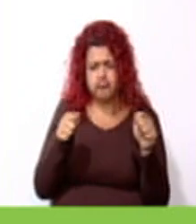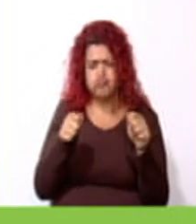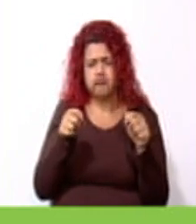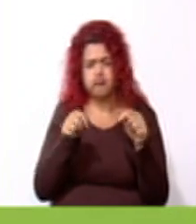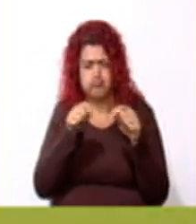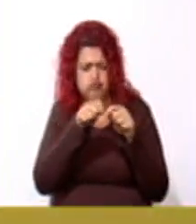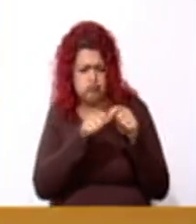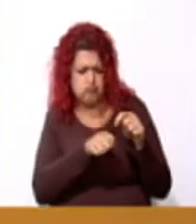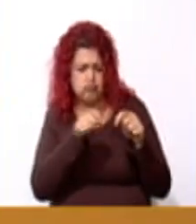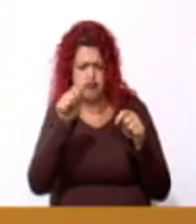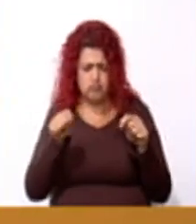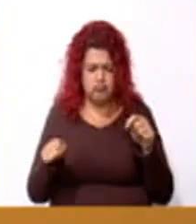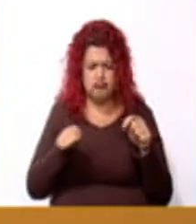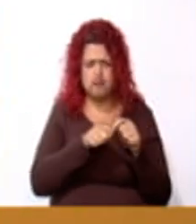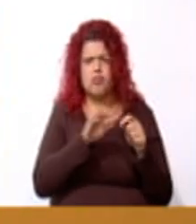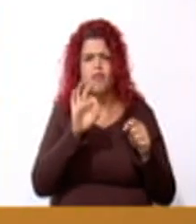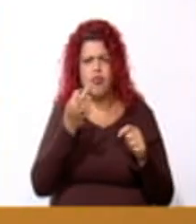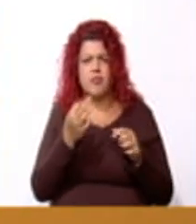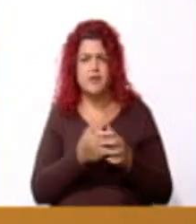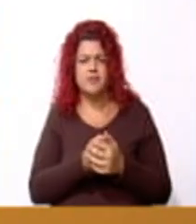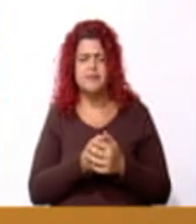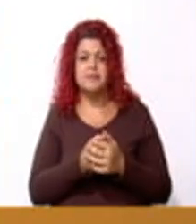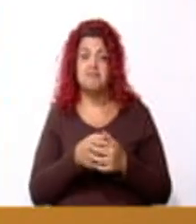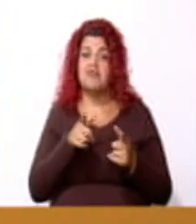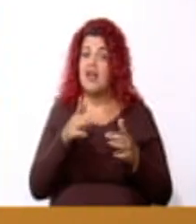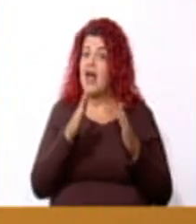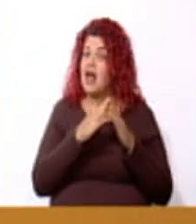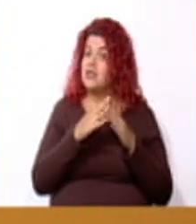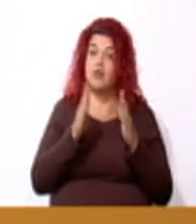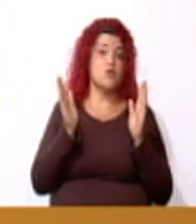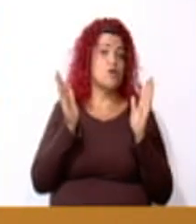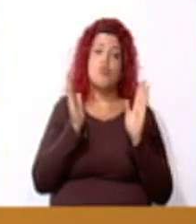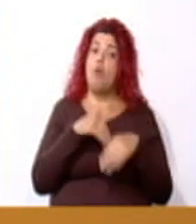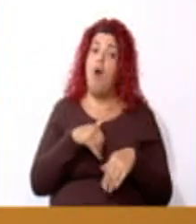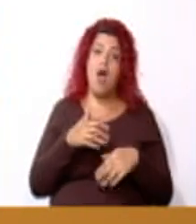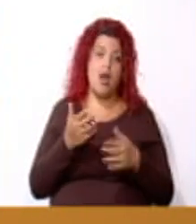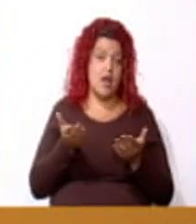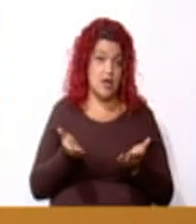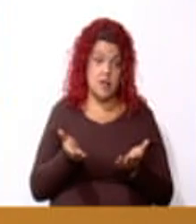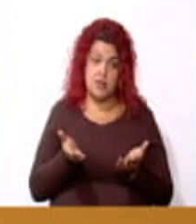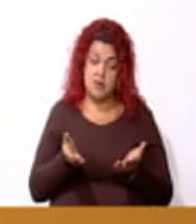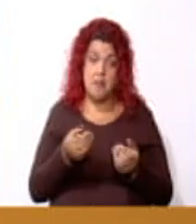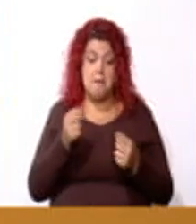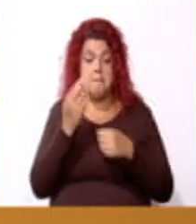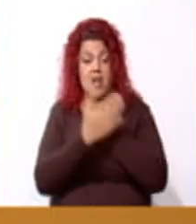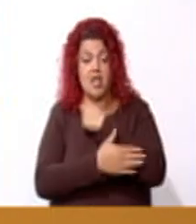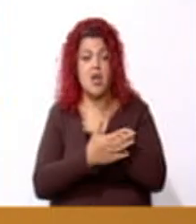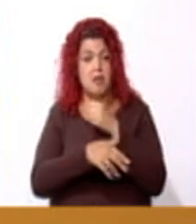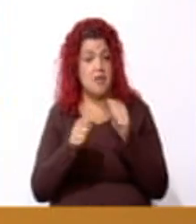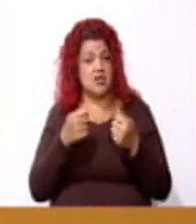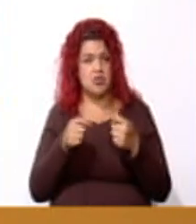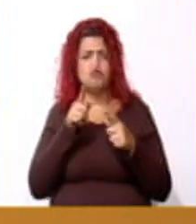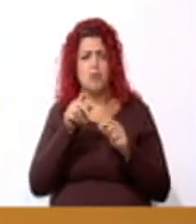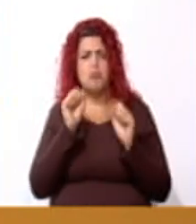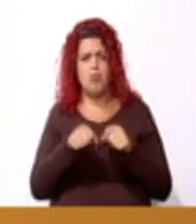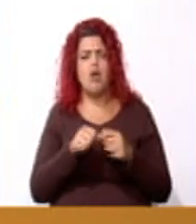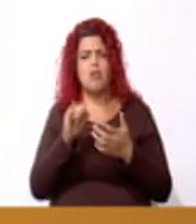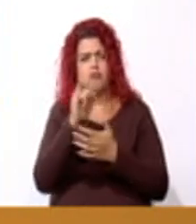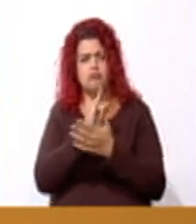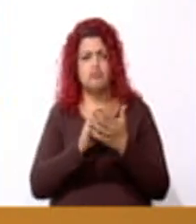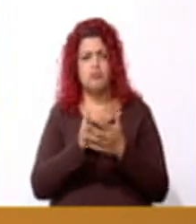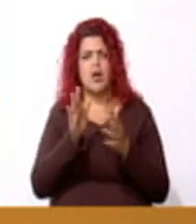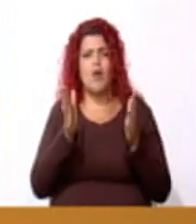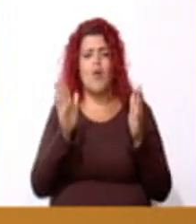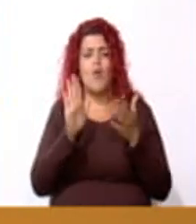Entonces, si en casita no tenés este geoplano en madera o plástico, lo vas a dibujar en una hojita.